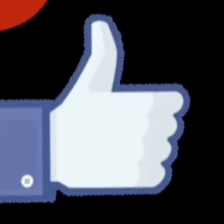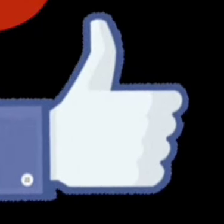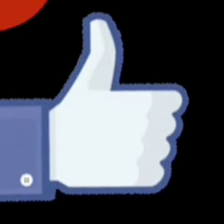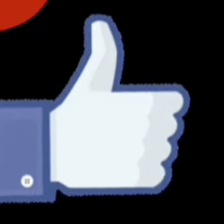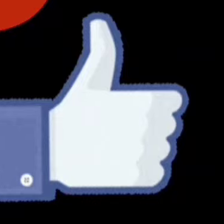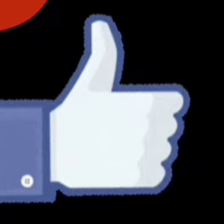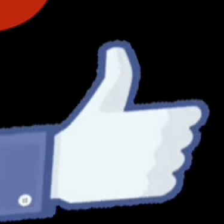Muchas gracias.